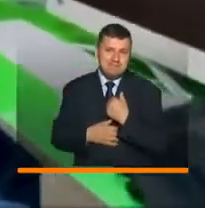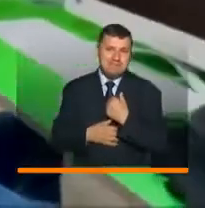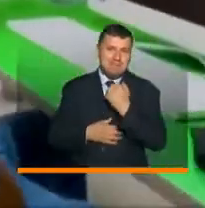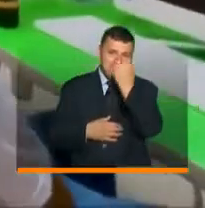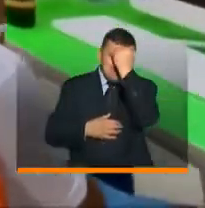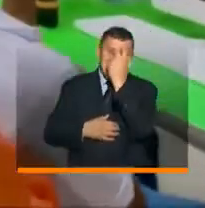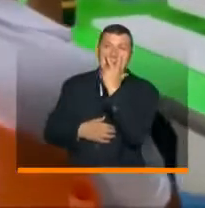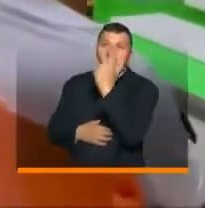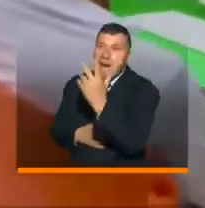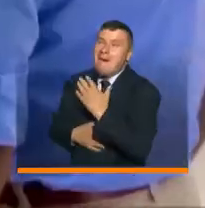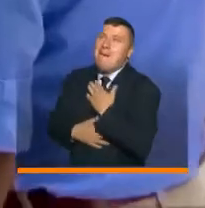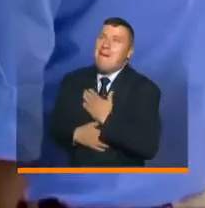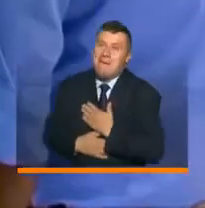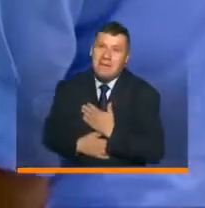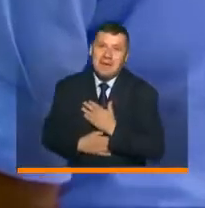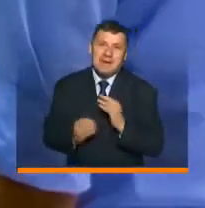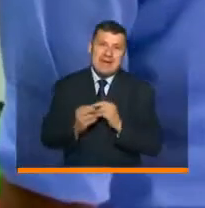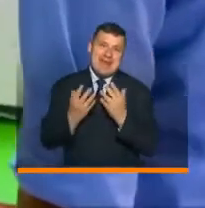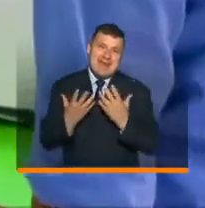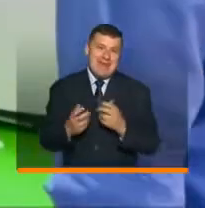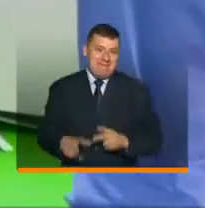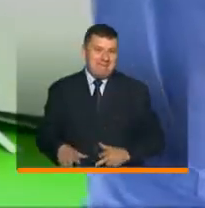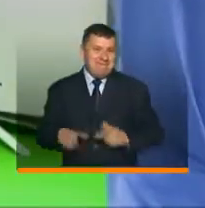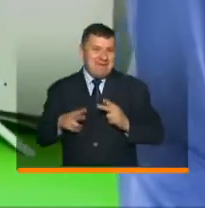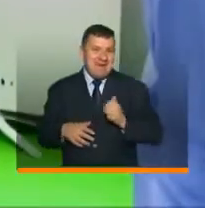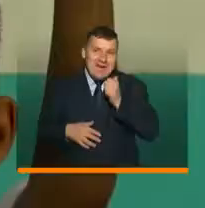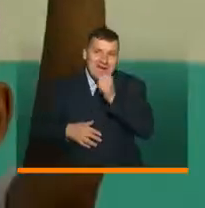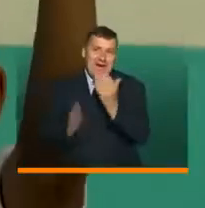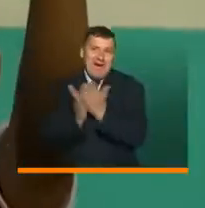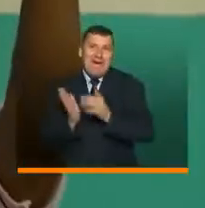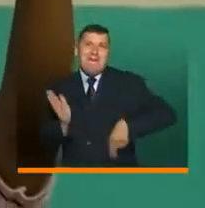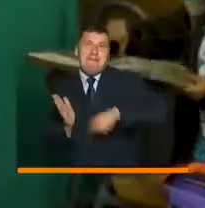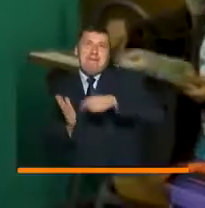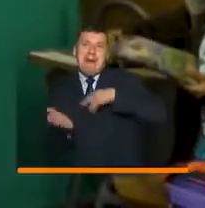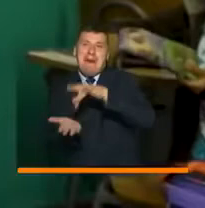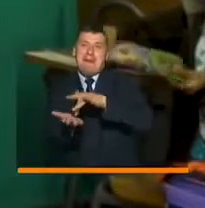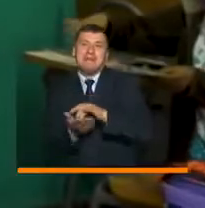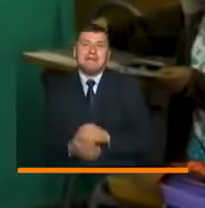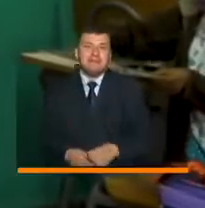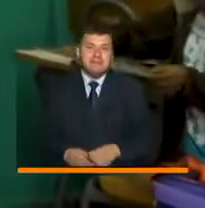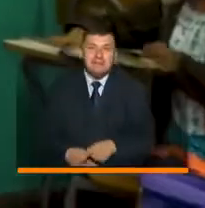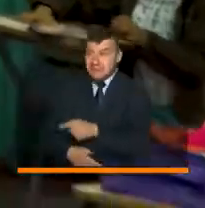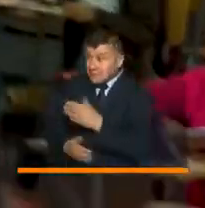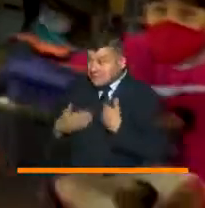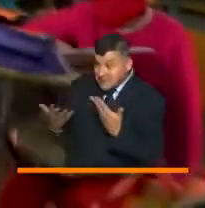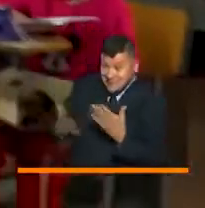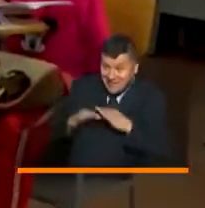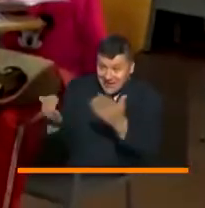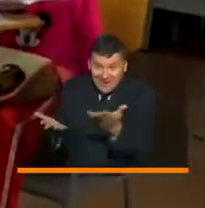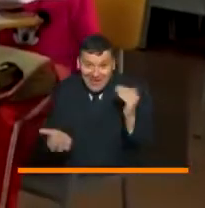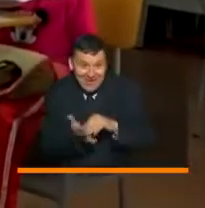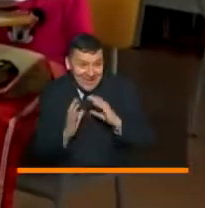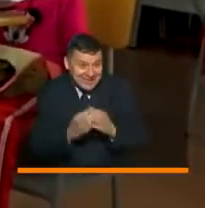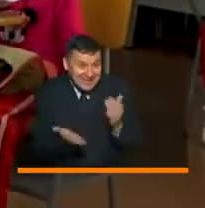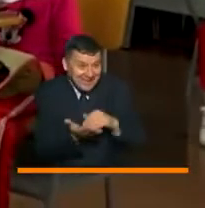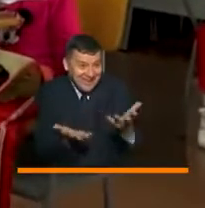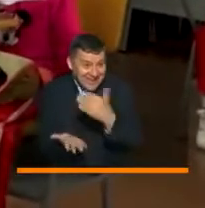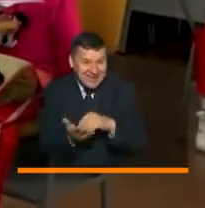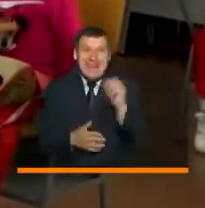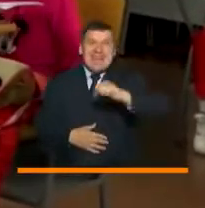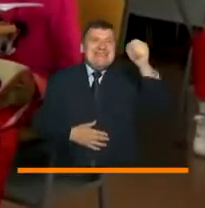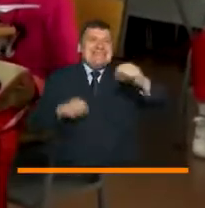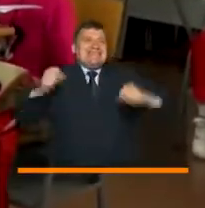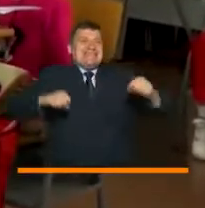profesores y volver a tener nuestra vida cotidiana escolar. ¿Cierto que ustedes sintieron una alegría muy grande de volver al aula?